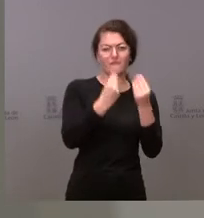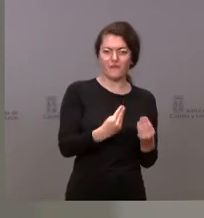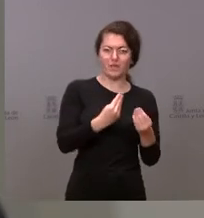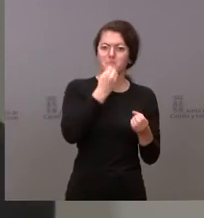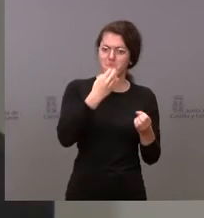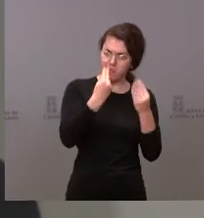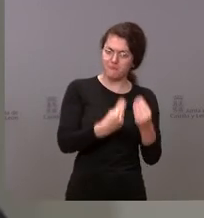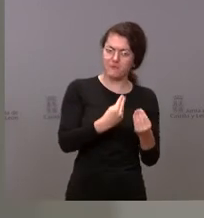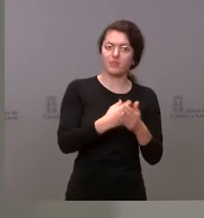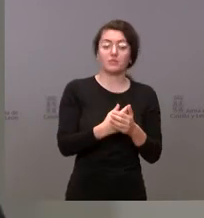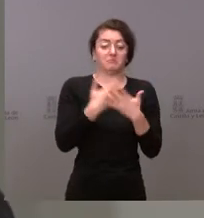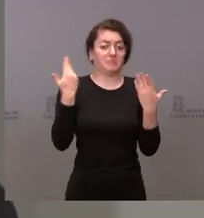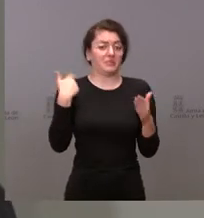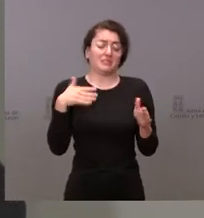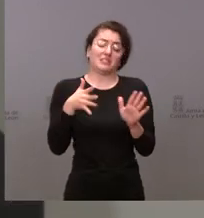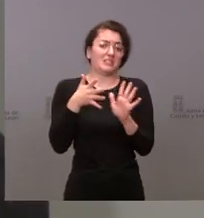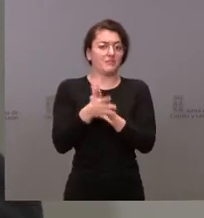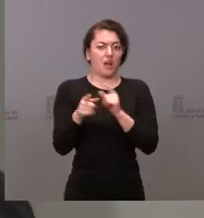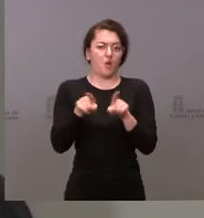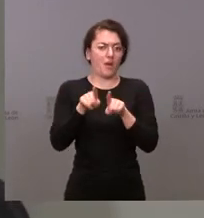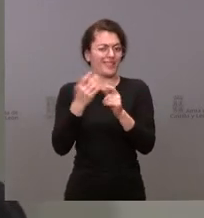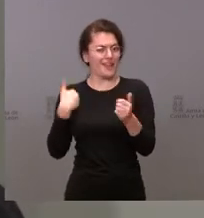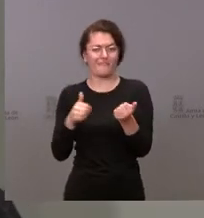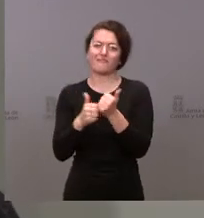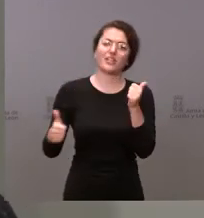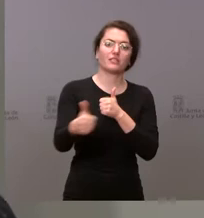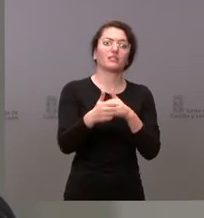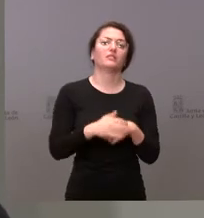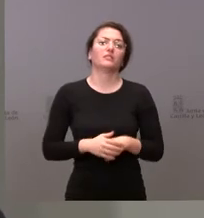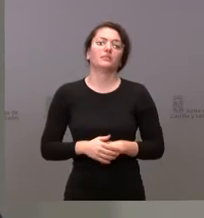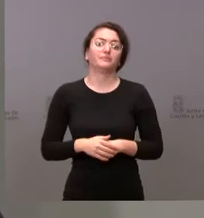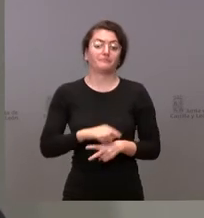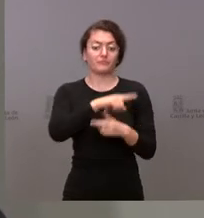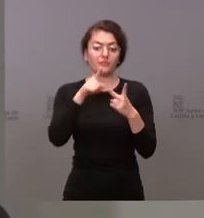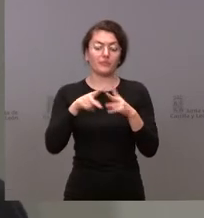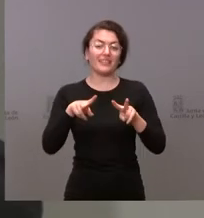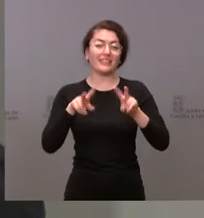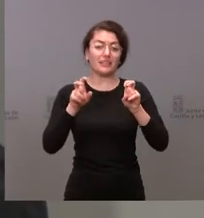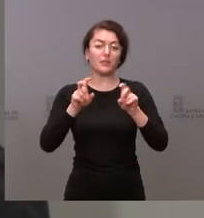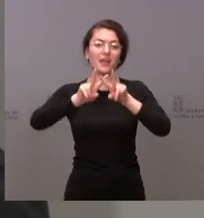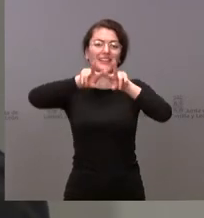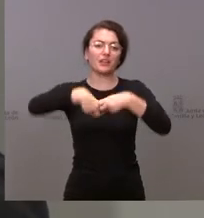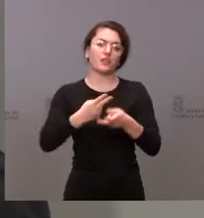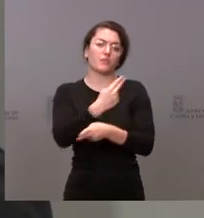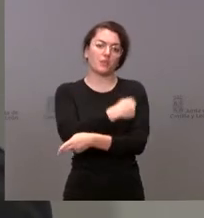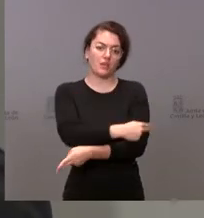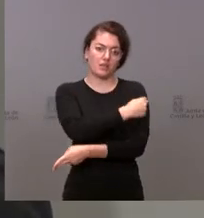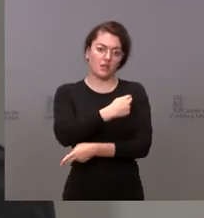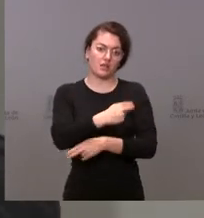esa ventaja esa ventaja tenemos sobre el asunto de la reforma sanitaria la reforma sanitaria